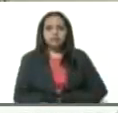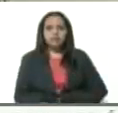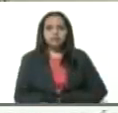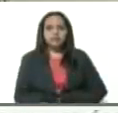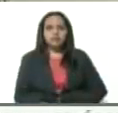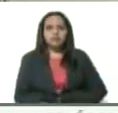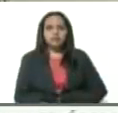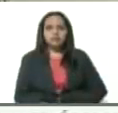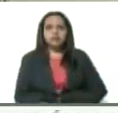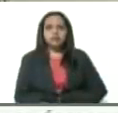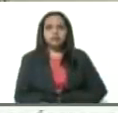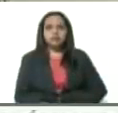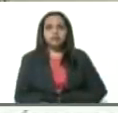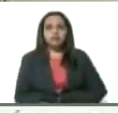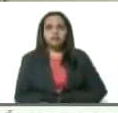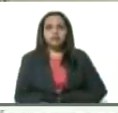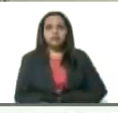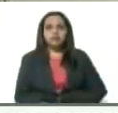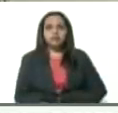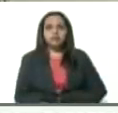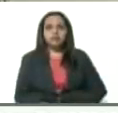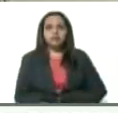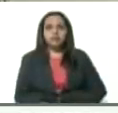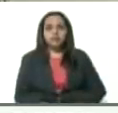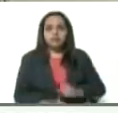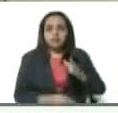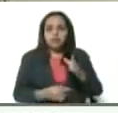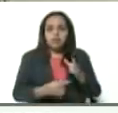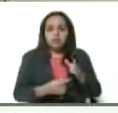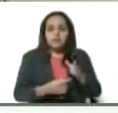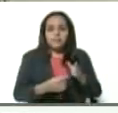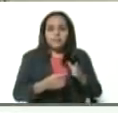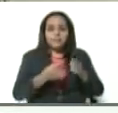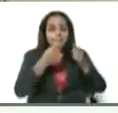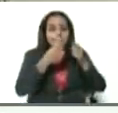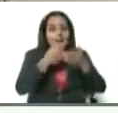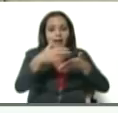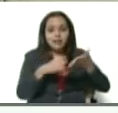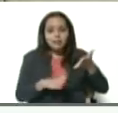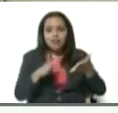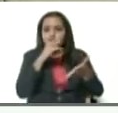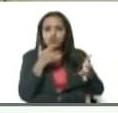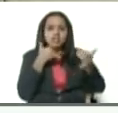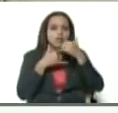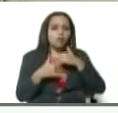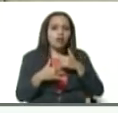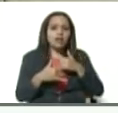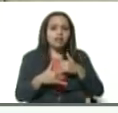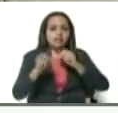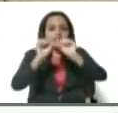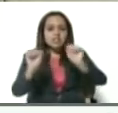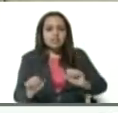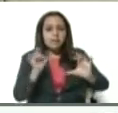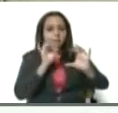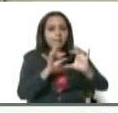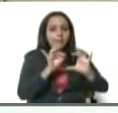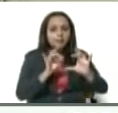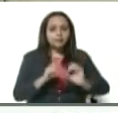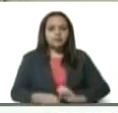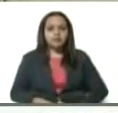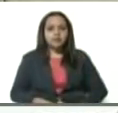Infalible. Pitágora no se pela. ¿Qué dice, Cecilia? El sistema patria y la encuesta no se pela.